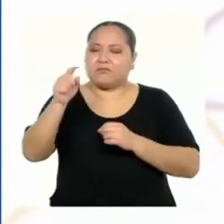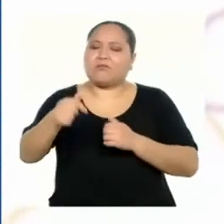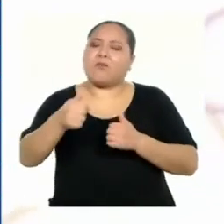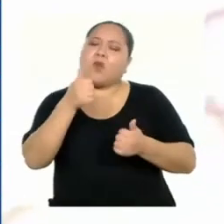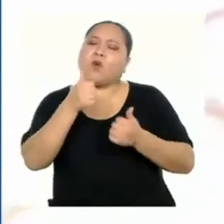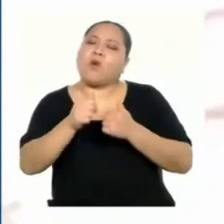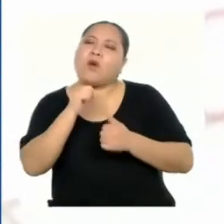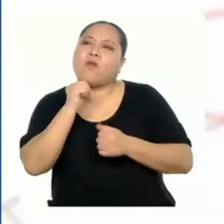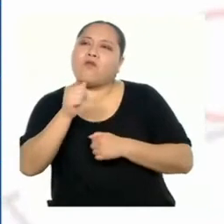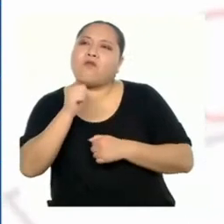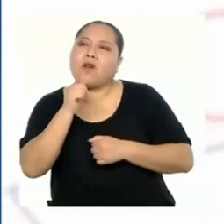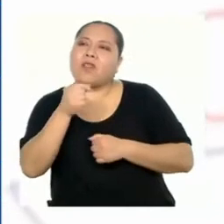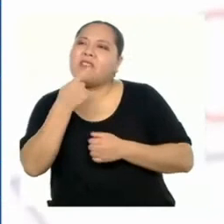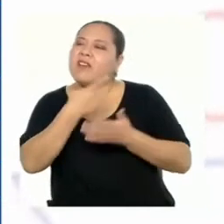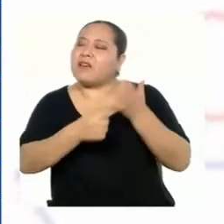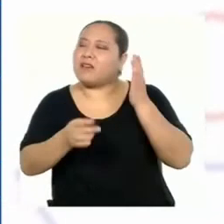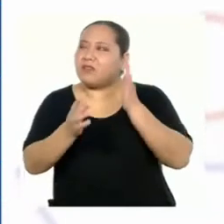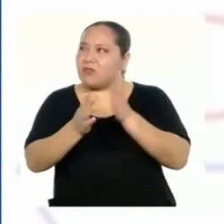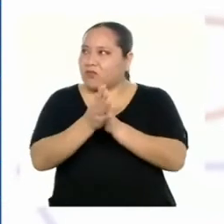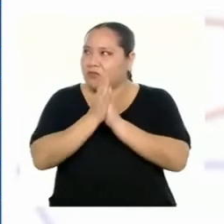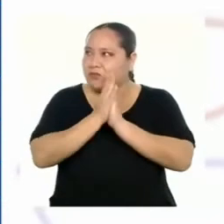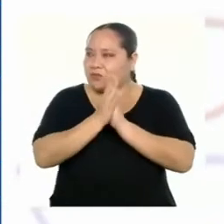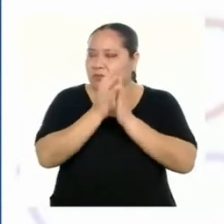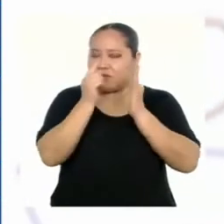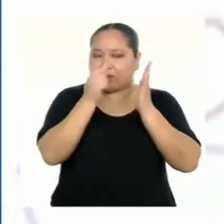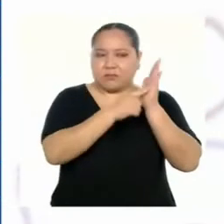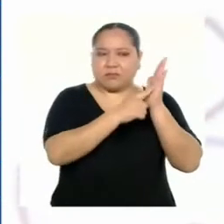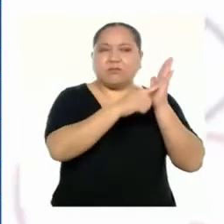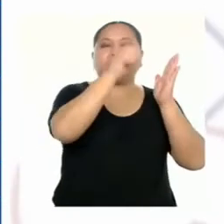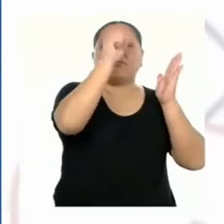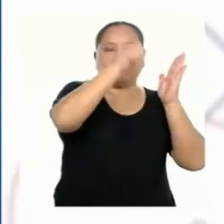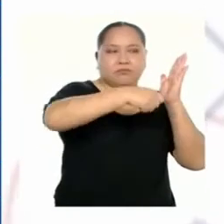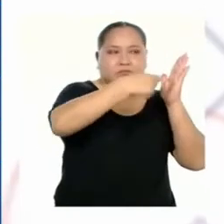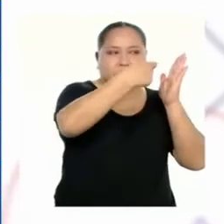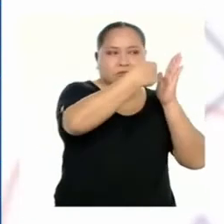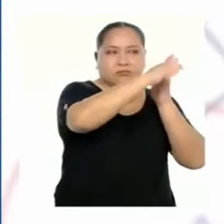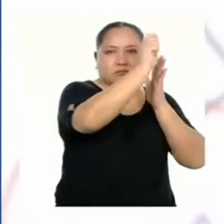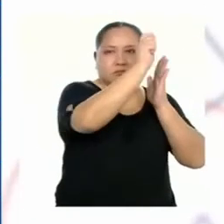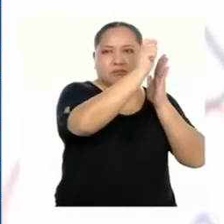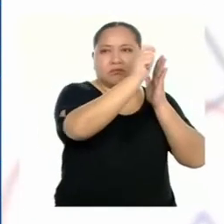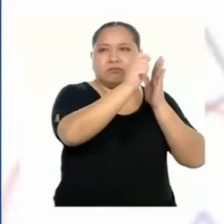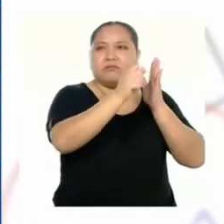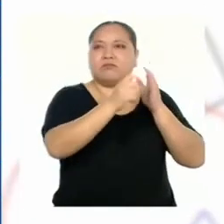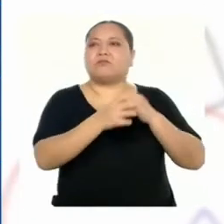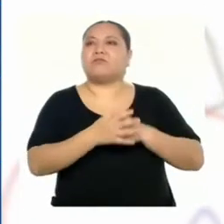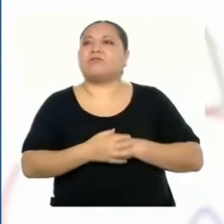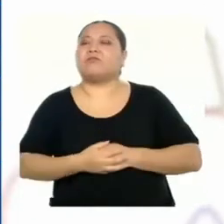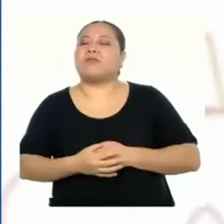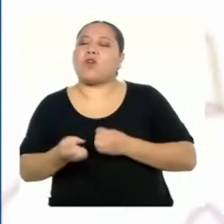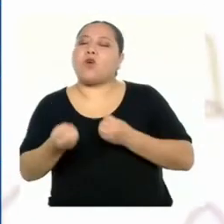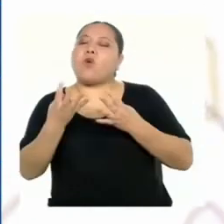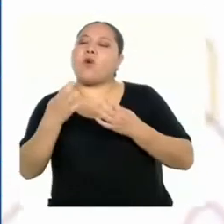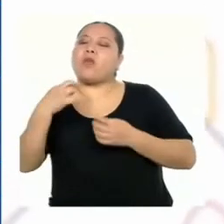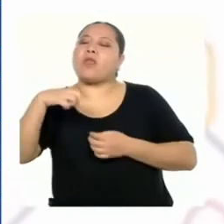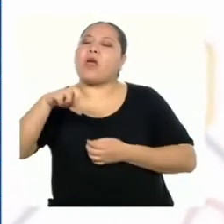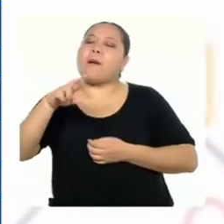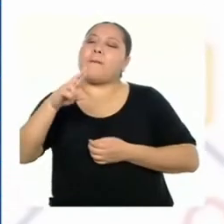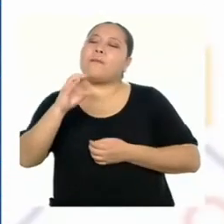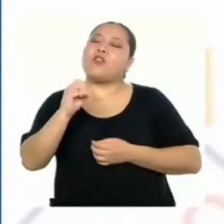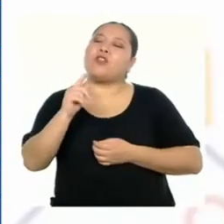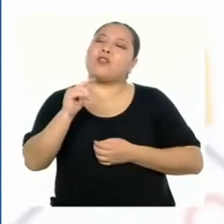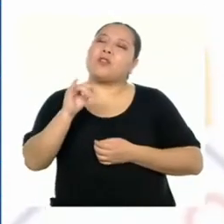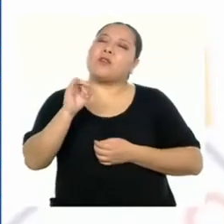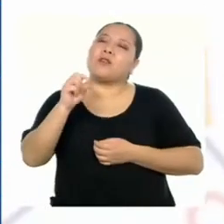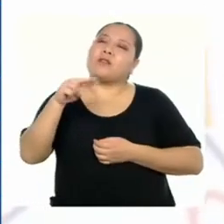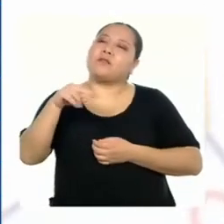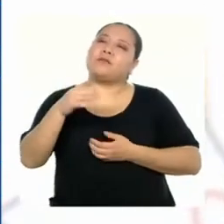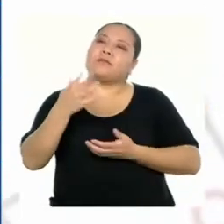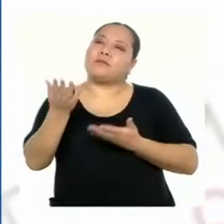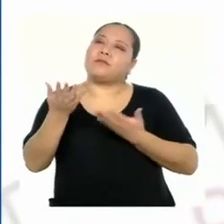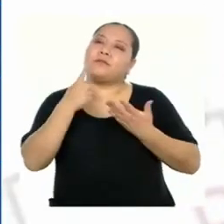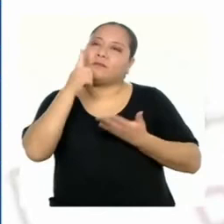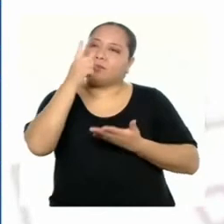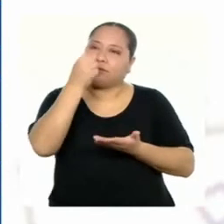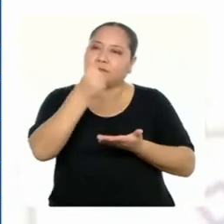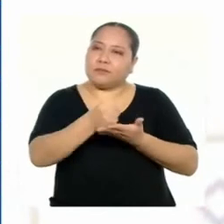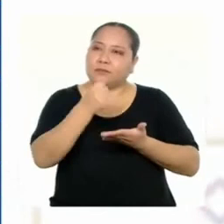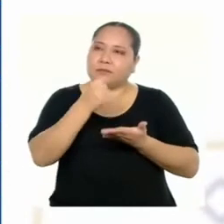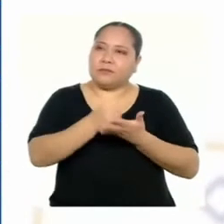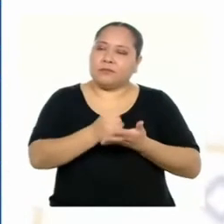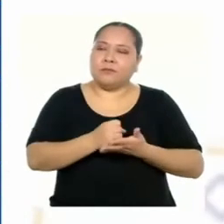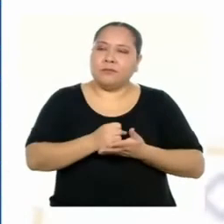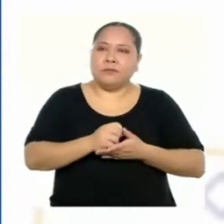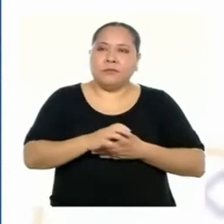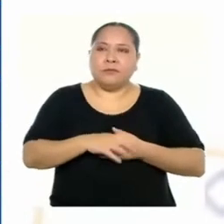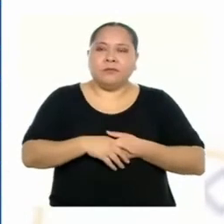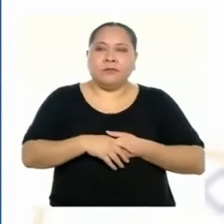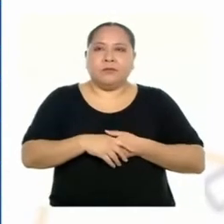incógnita o lo que nos pide la situación? Pues sí. Eso se refiere a cuántas proteínas nos aportaría una taza de almendras.